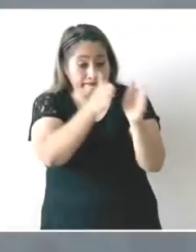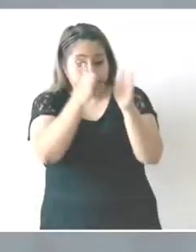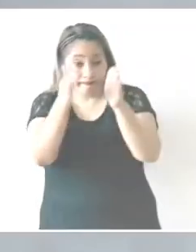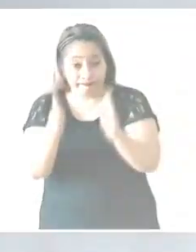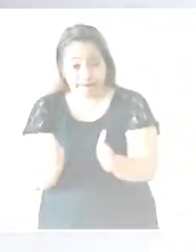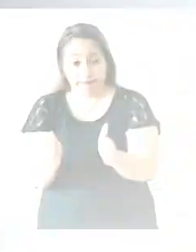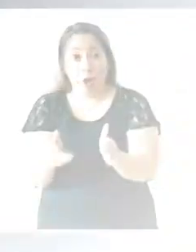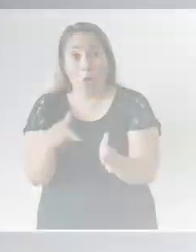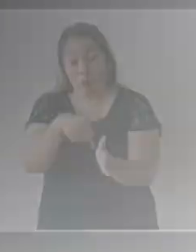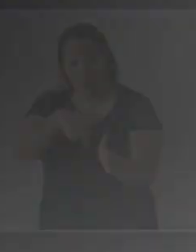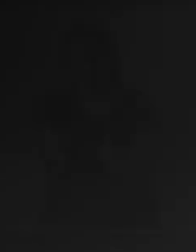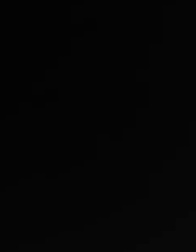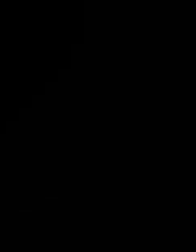razonable no Gracias.